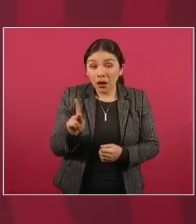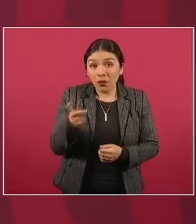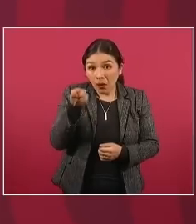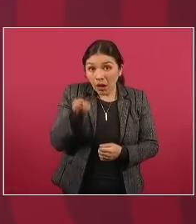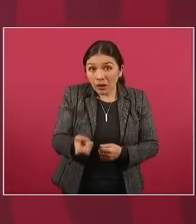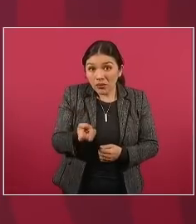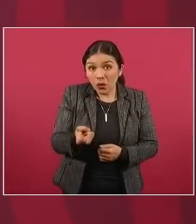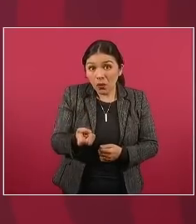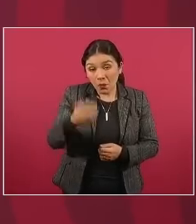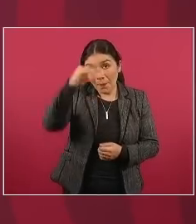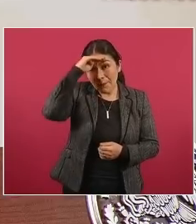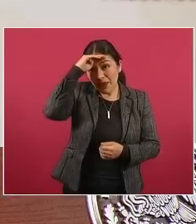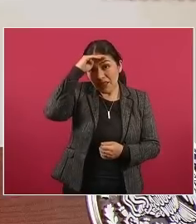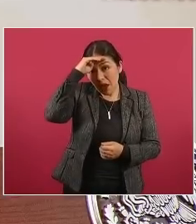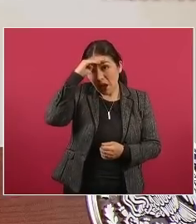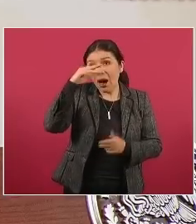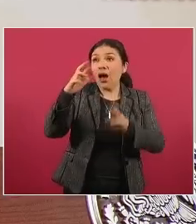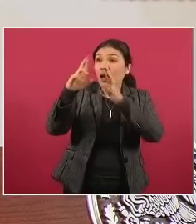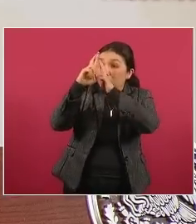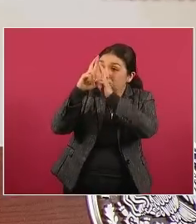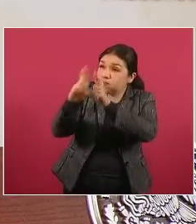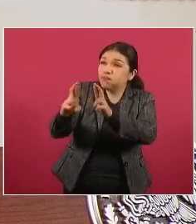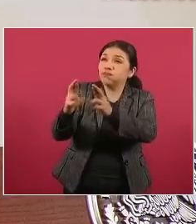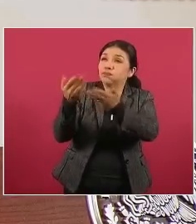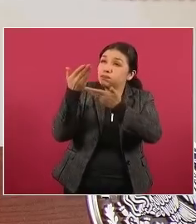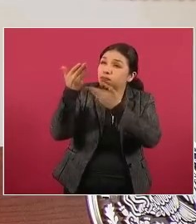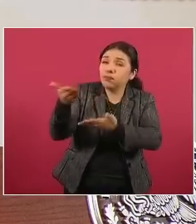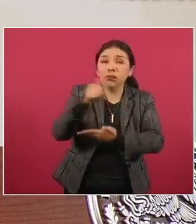son lo mismo son escoria